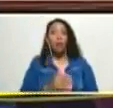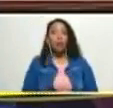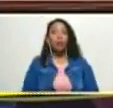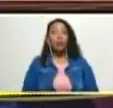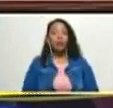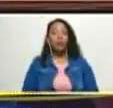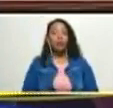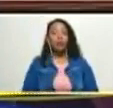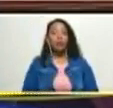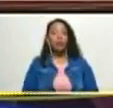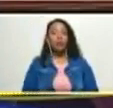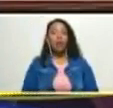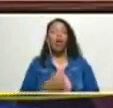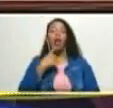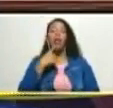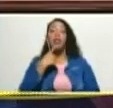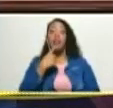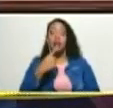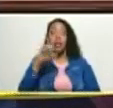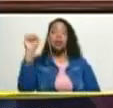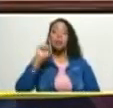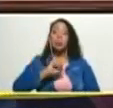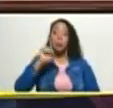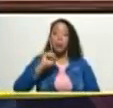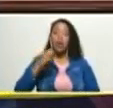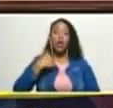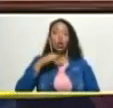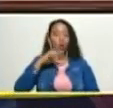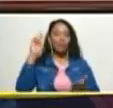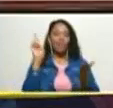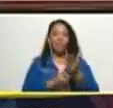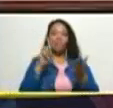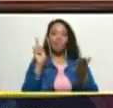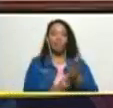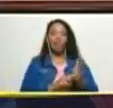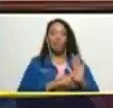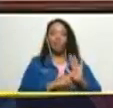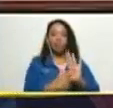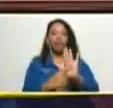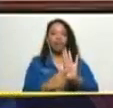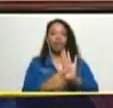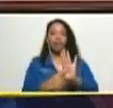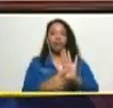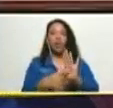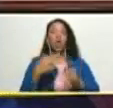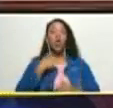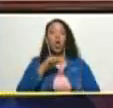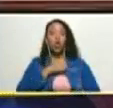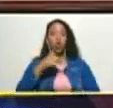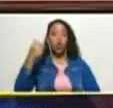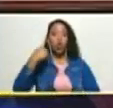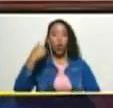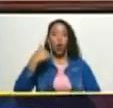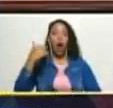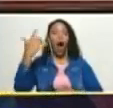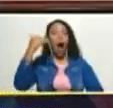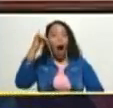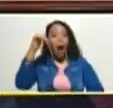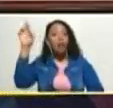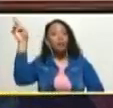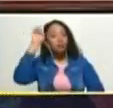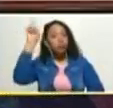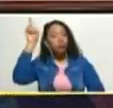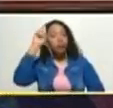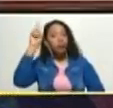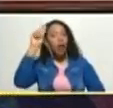afirmar que estábamos en lo cierto que tuvimos la razón con una